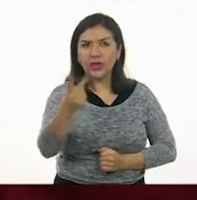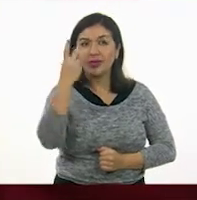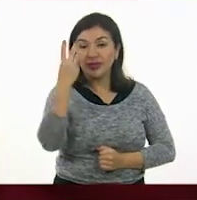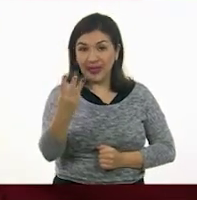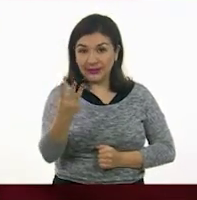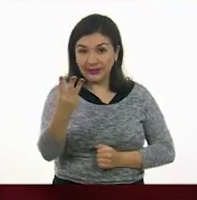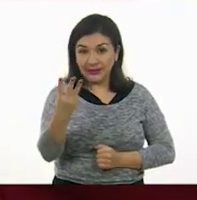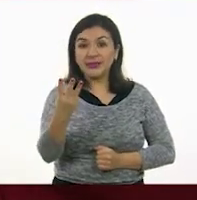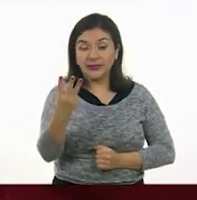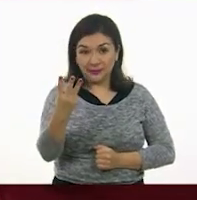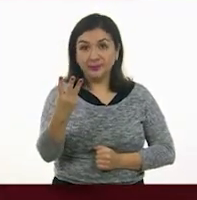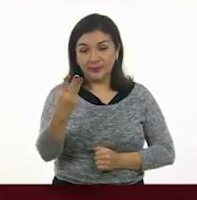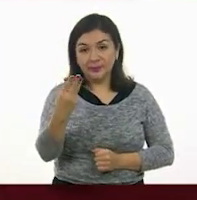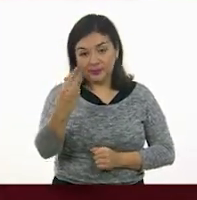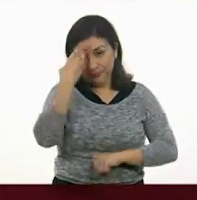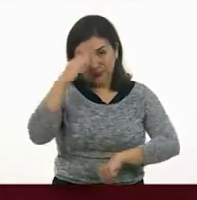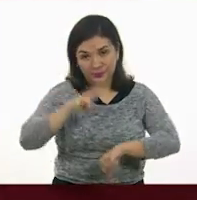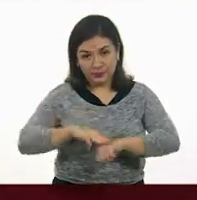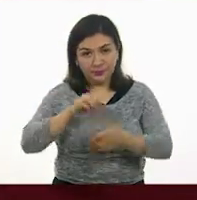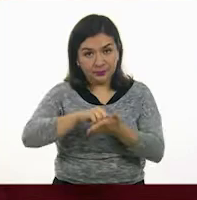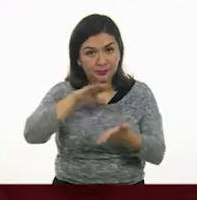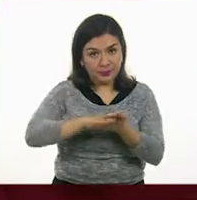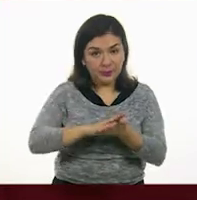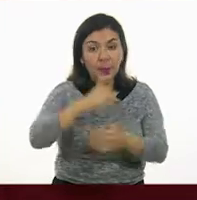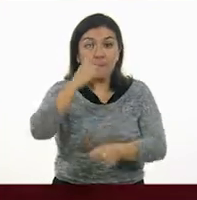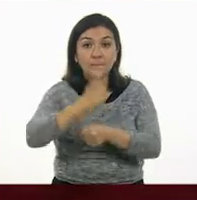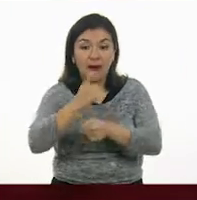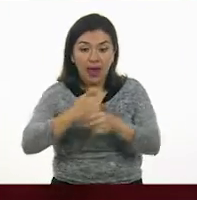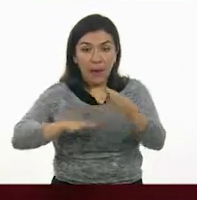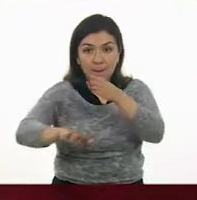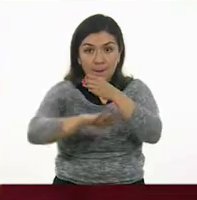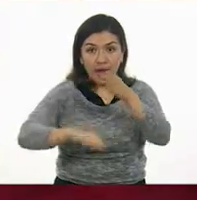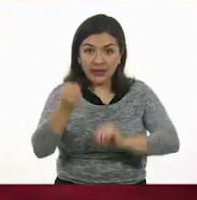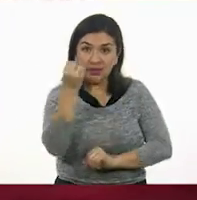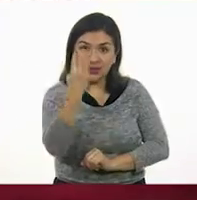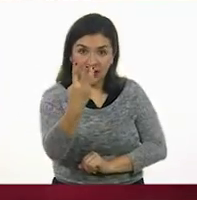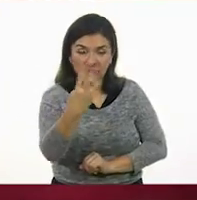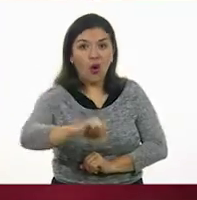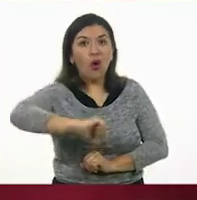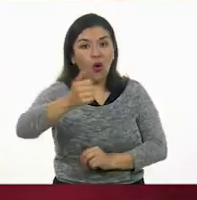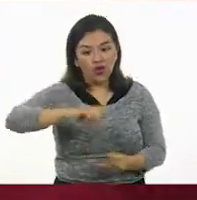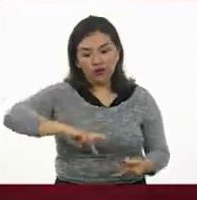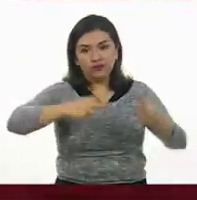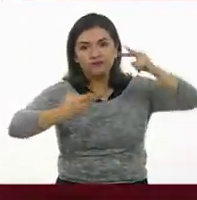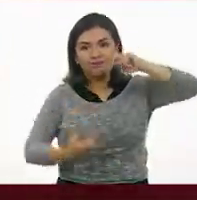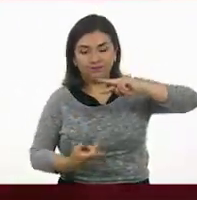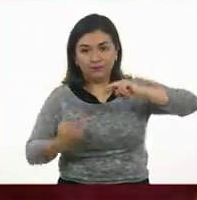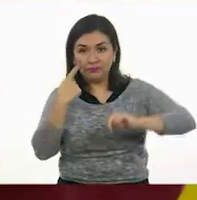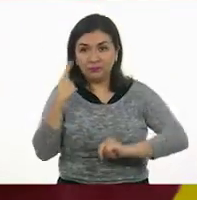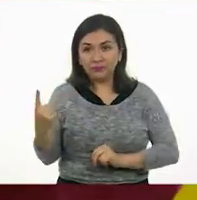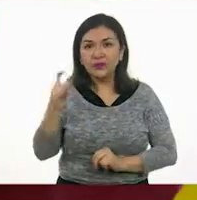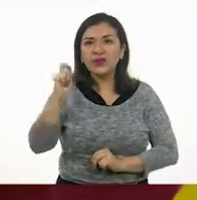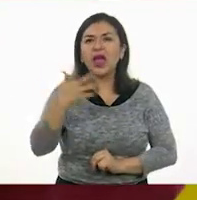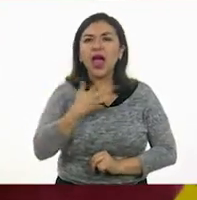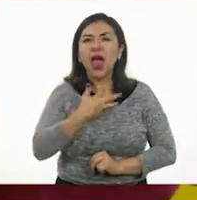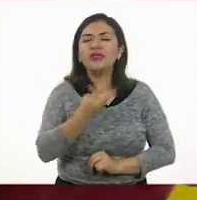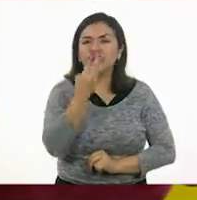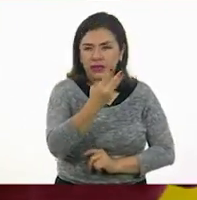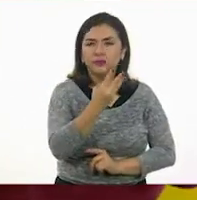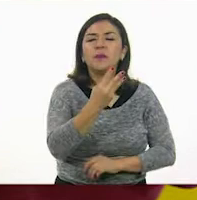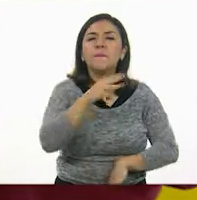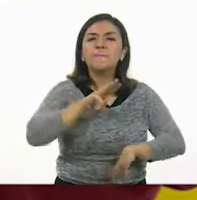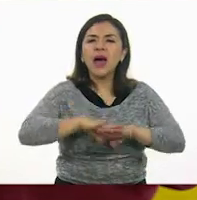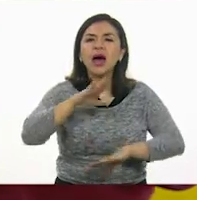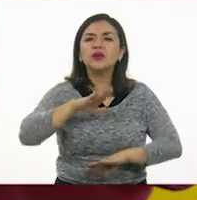este es el otro, llevamos tres. Tres. Y esta es la primer base. Muy bien. Vámonos al otro lado, a la otra base. Llevamos tres.